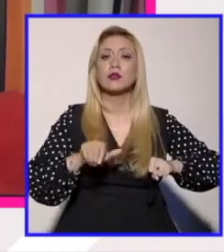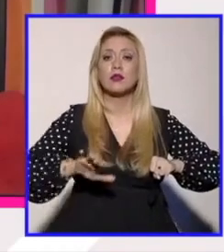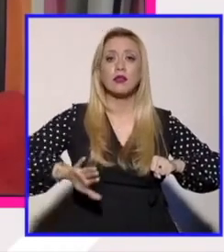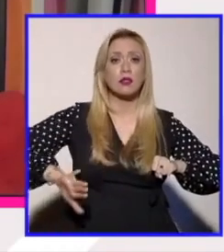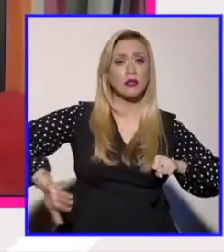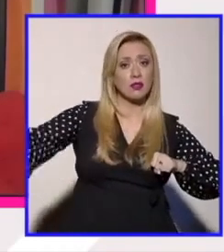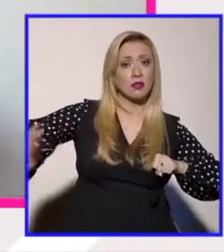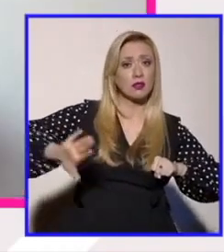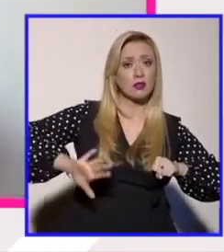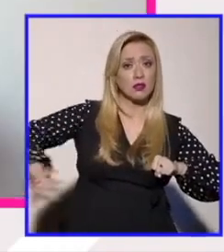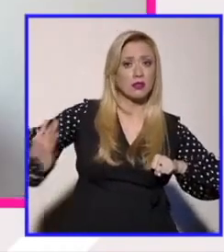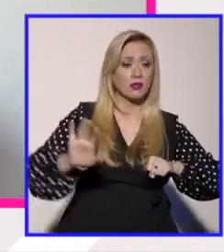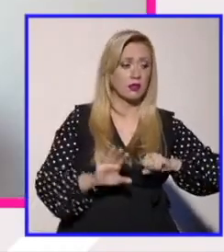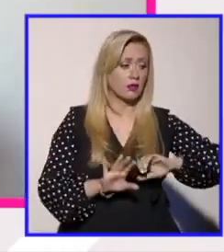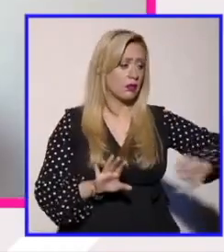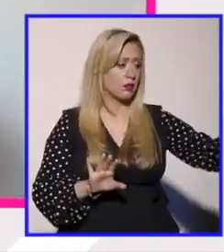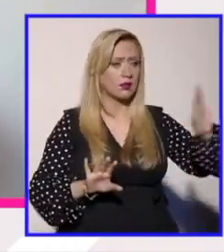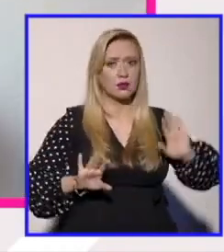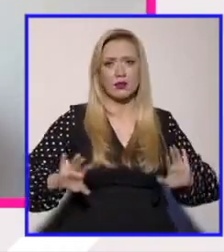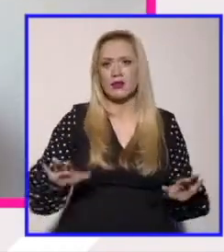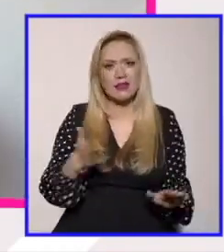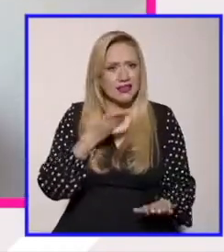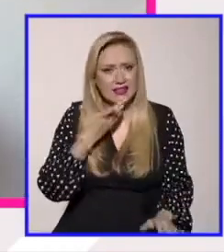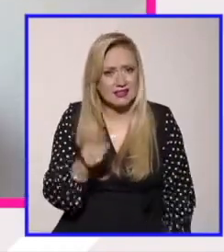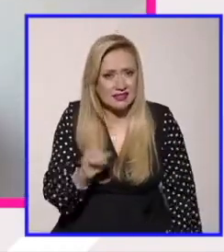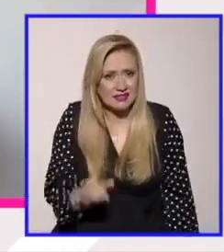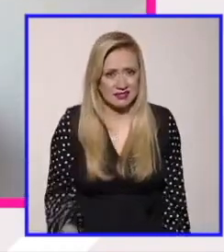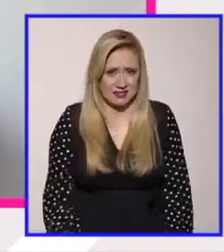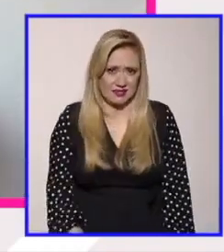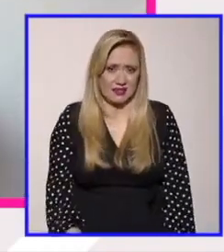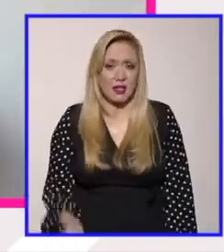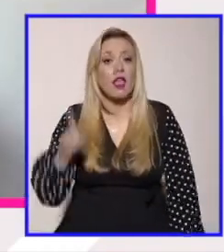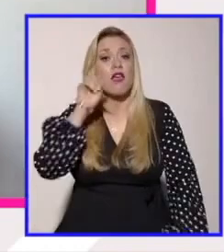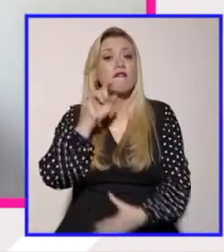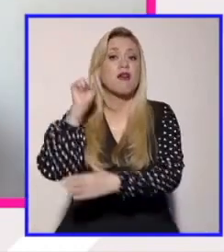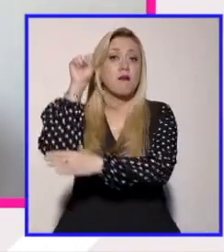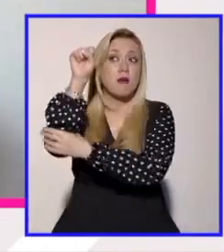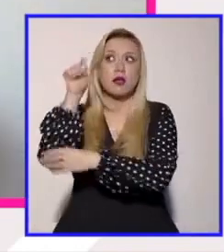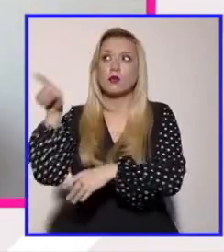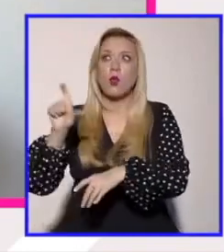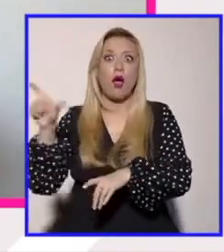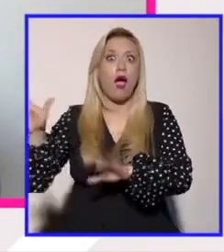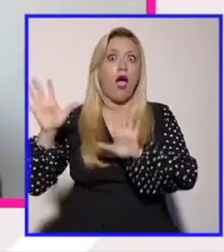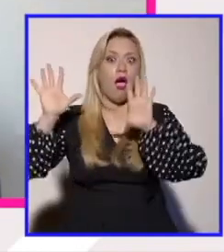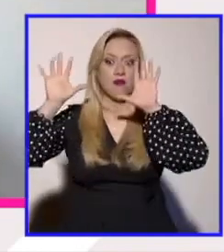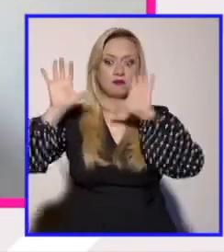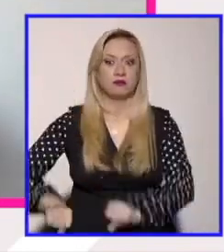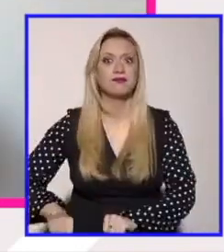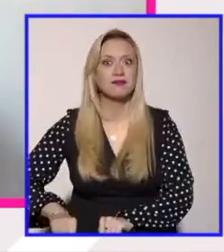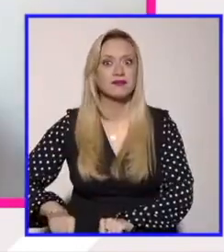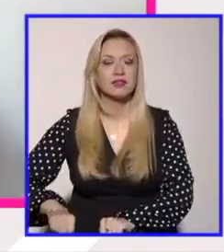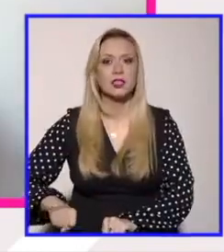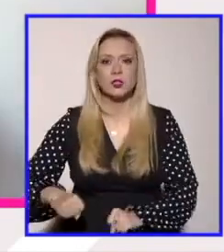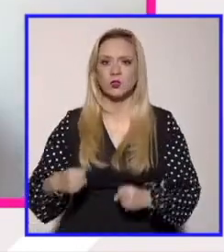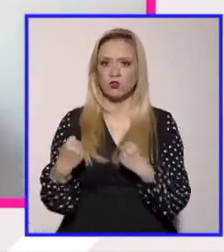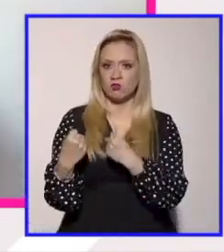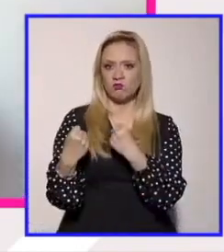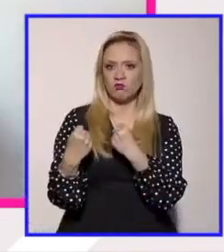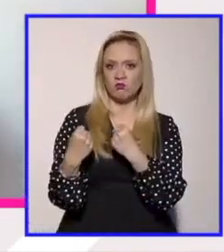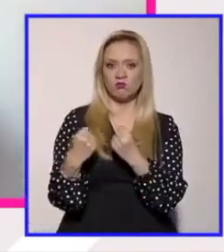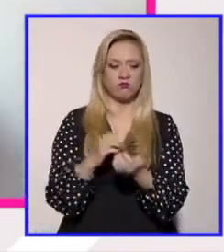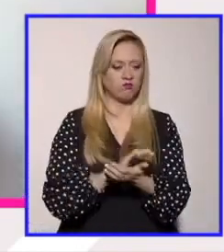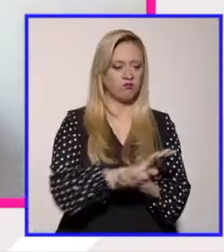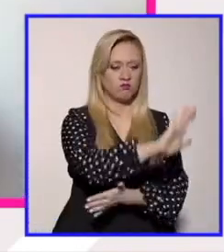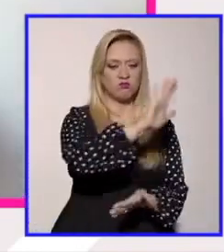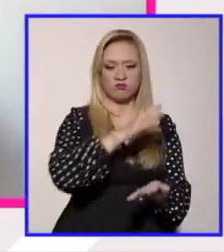a las demás personas y pues esto sucedió en el feminismo cuando se vuelve blanco cuando se vuelve cuando excluye